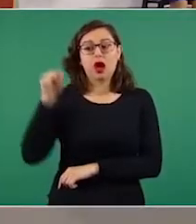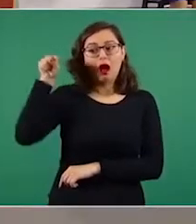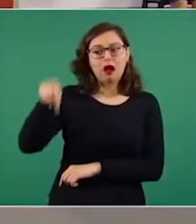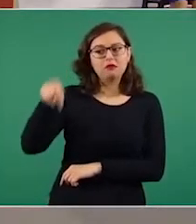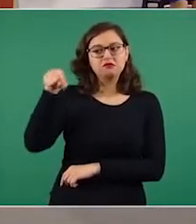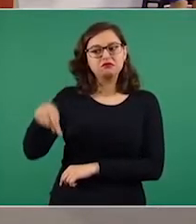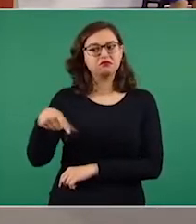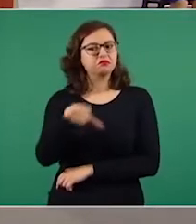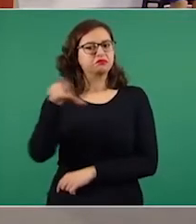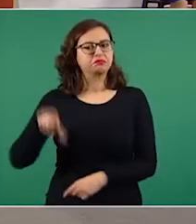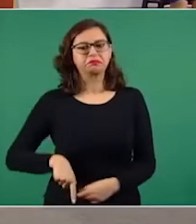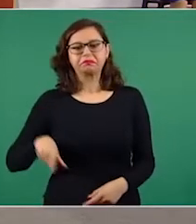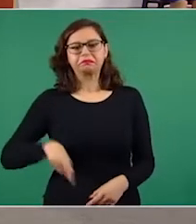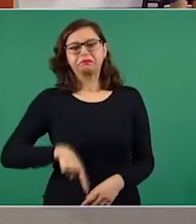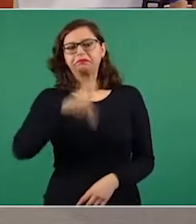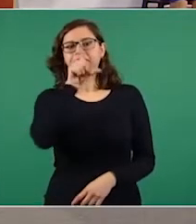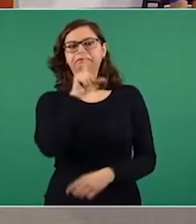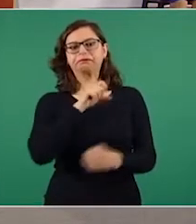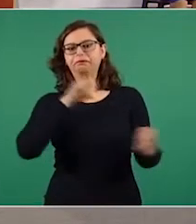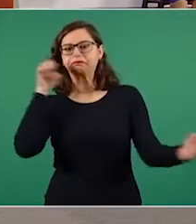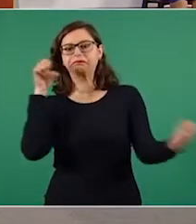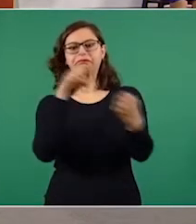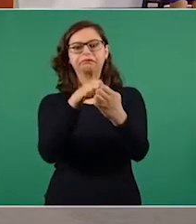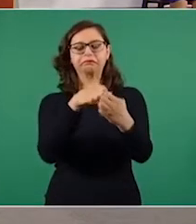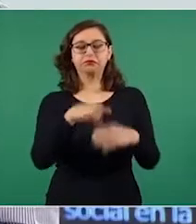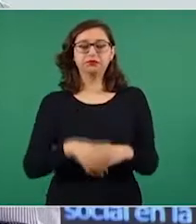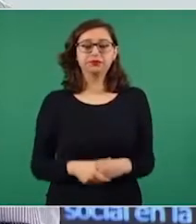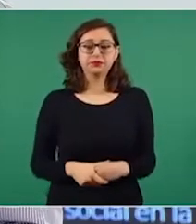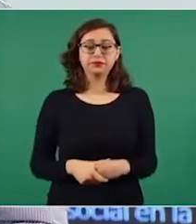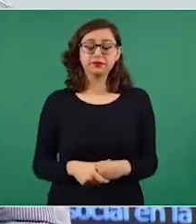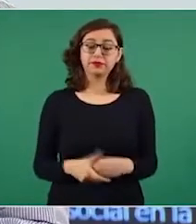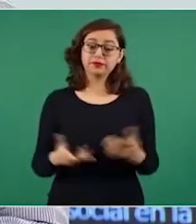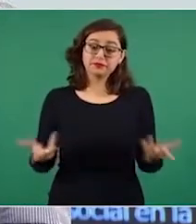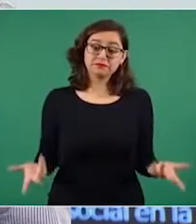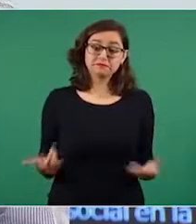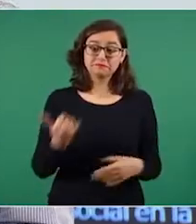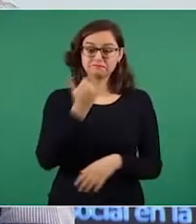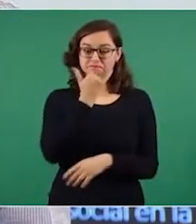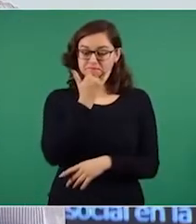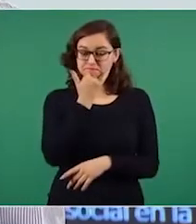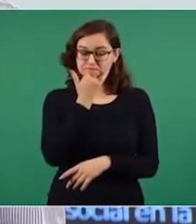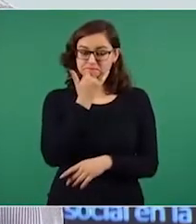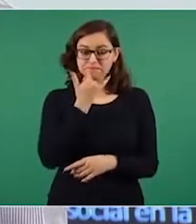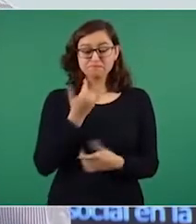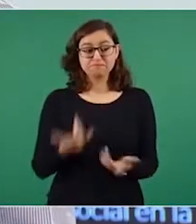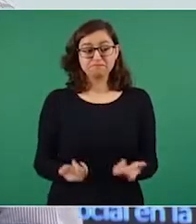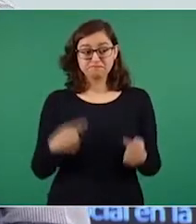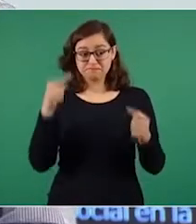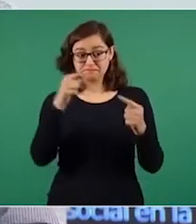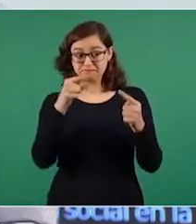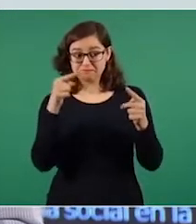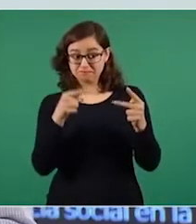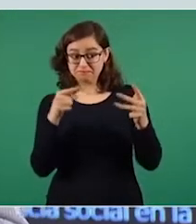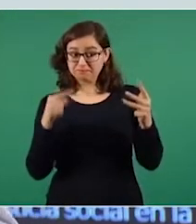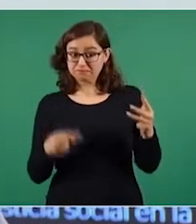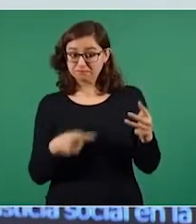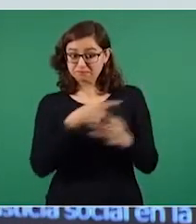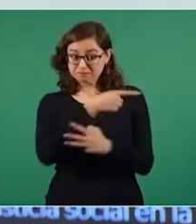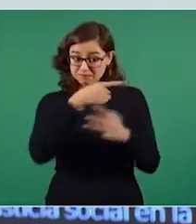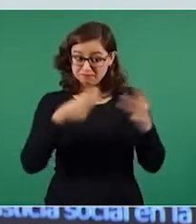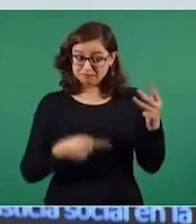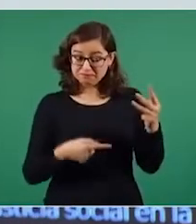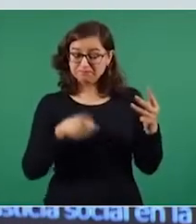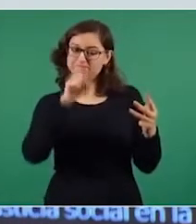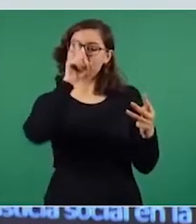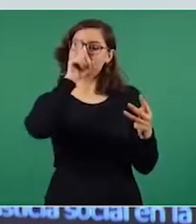Bueno, aquí vamos a desmentir tres afirmaciones que hace el periodista.